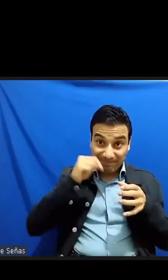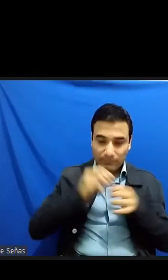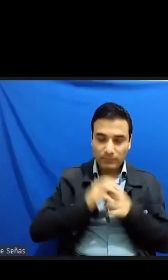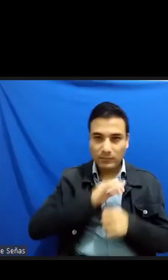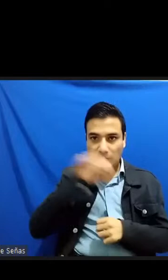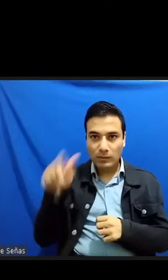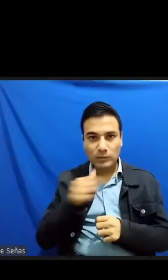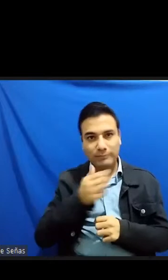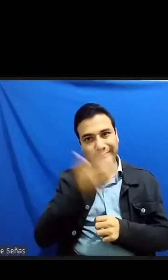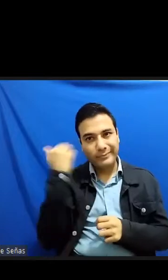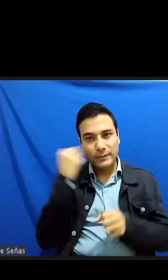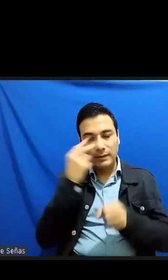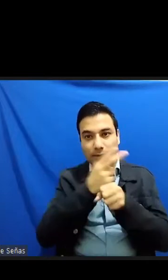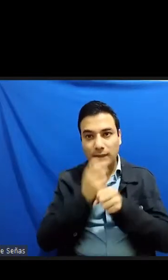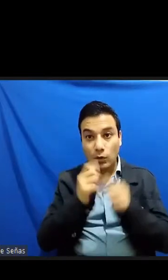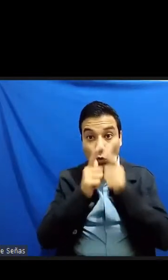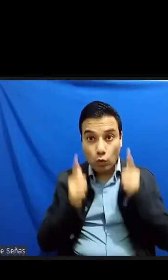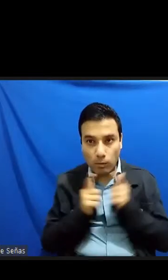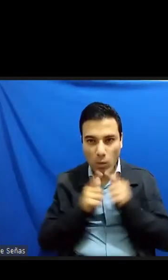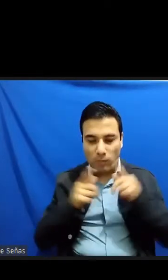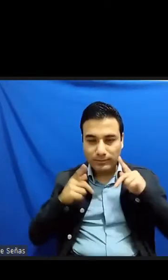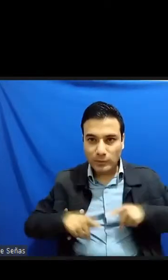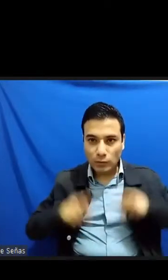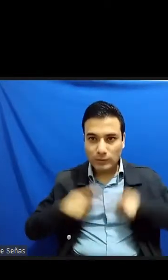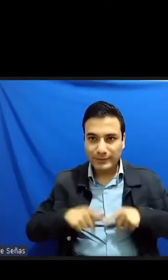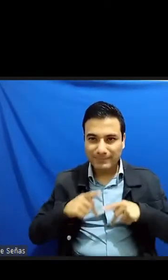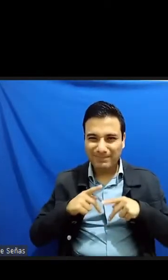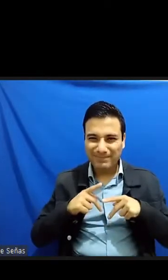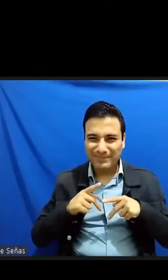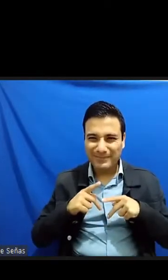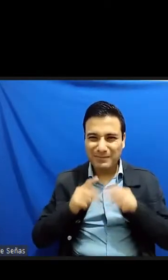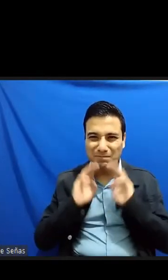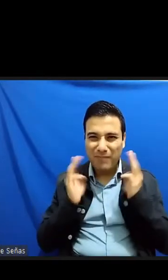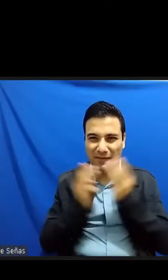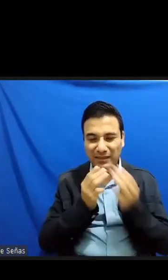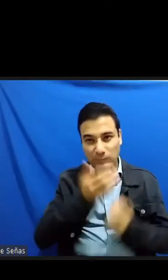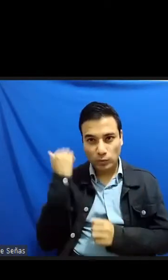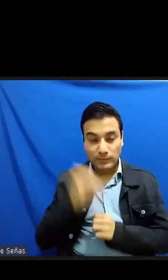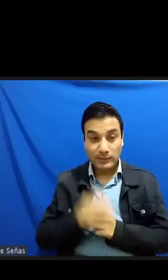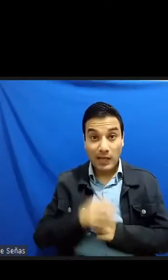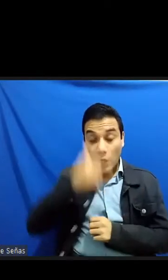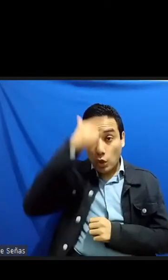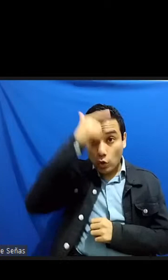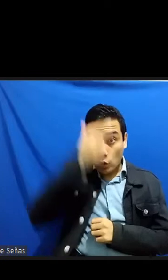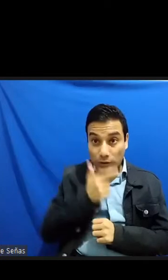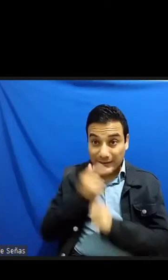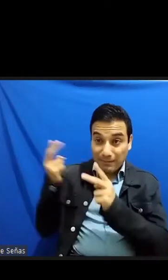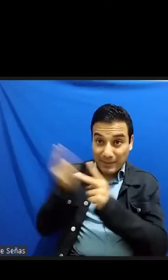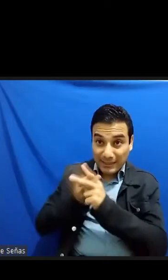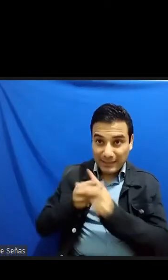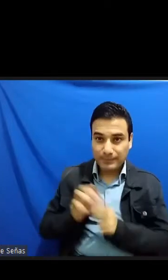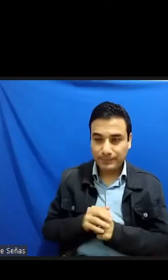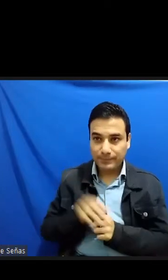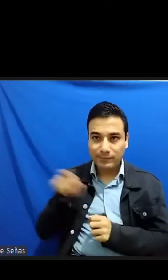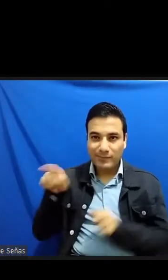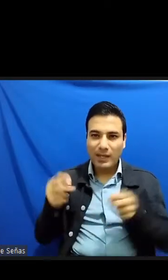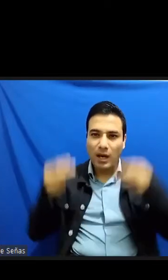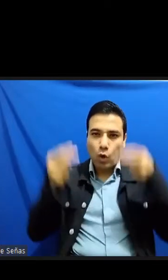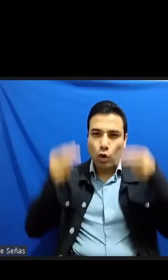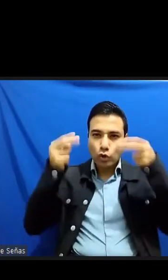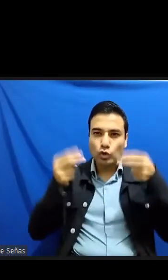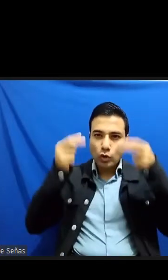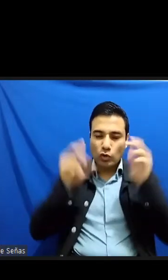sicarios para que los asesinaran cierta noche mientras cerraba su pequeño local de revelado de fotos